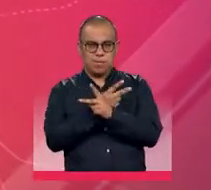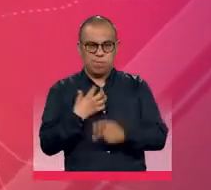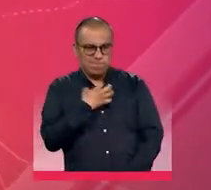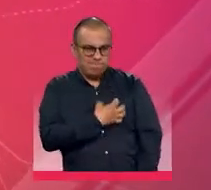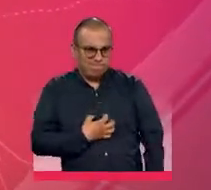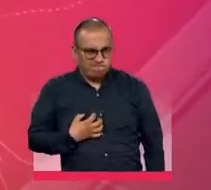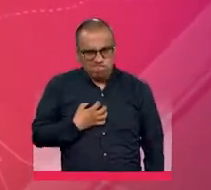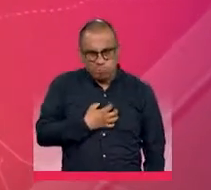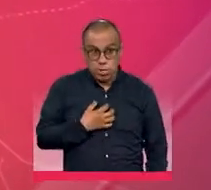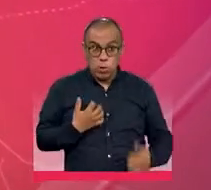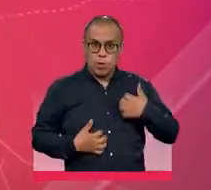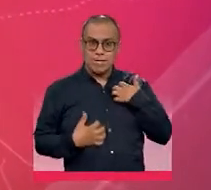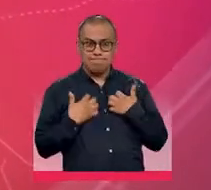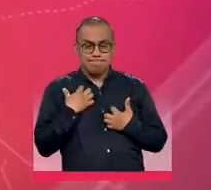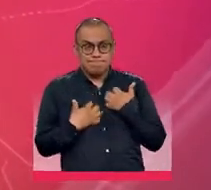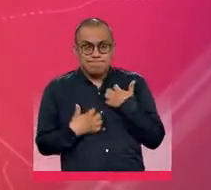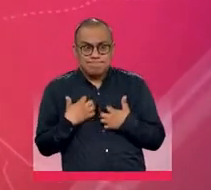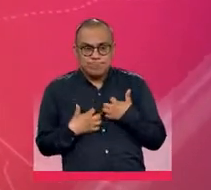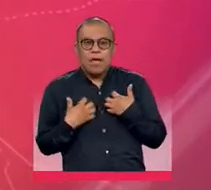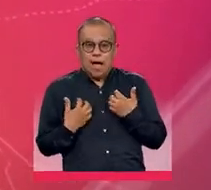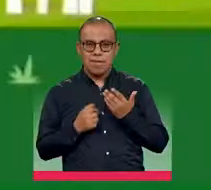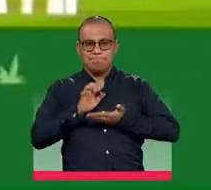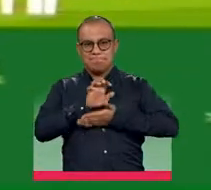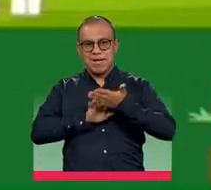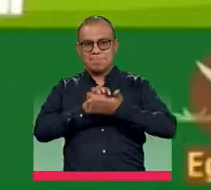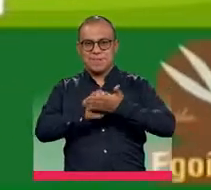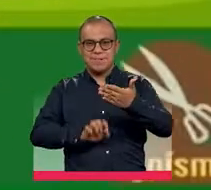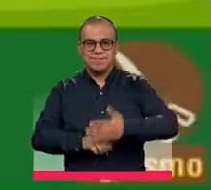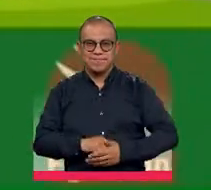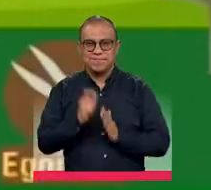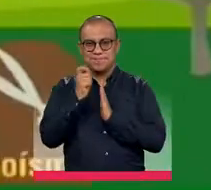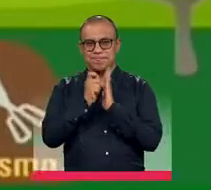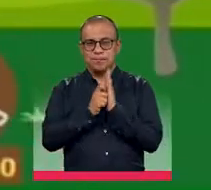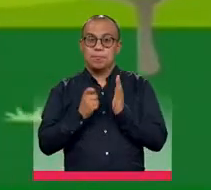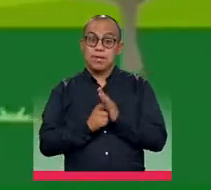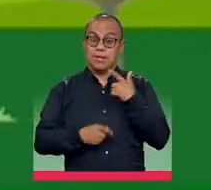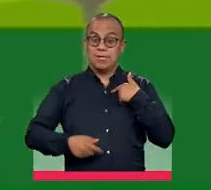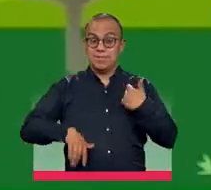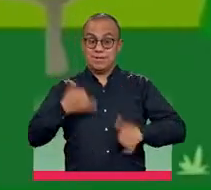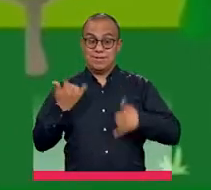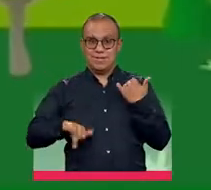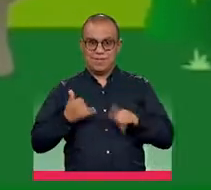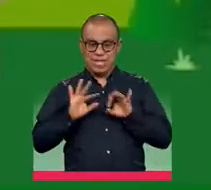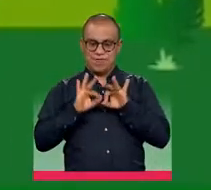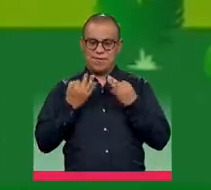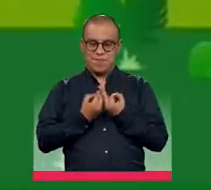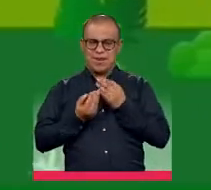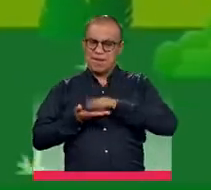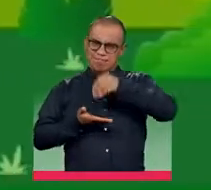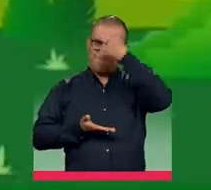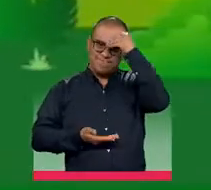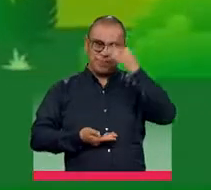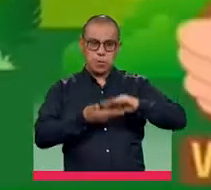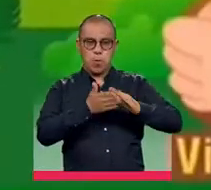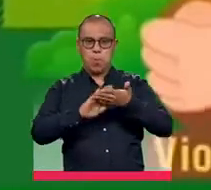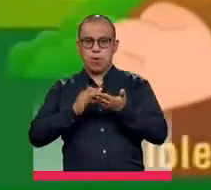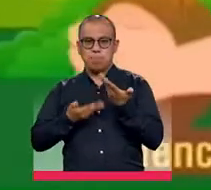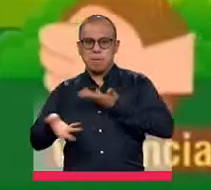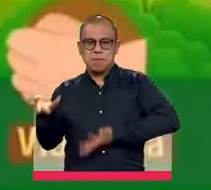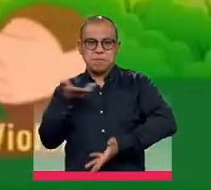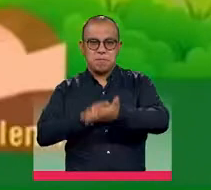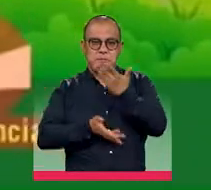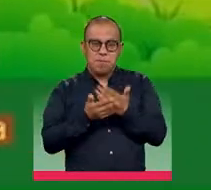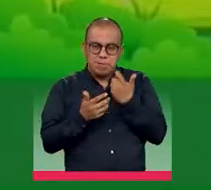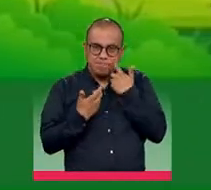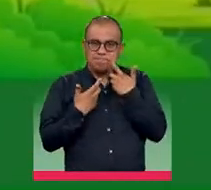egoísmo y el miedo nos quitan puntos. Los niños disfrutan y aprenden en familia sobre la comunidad para encontrar un gran